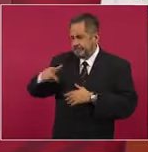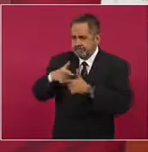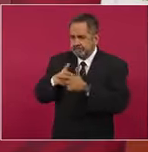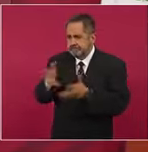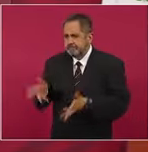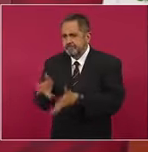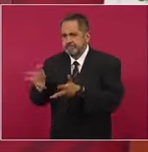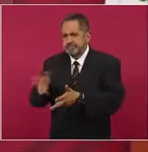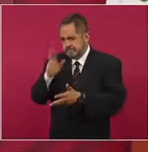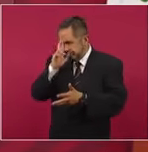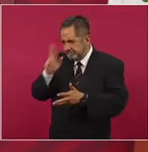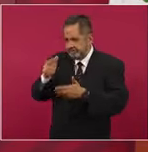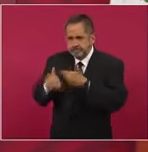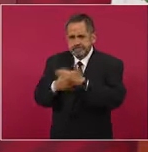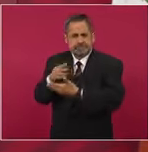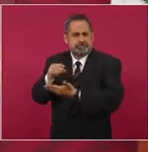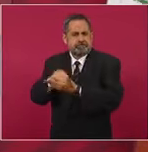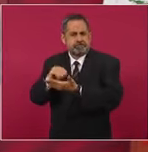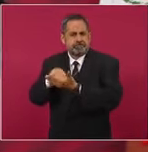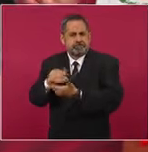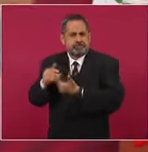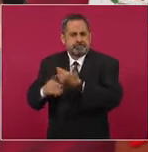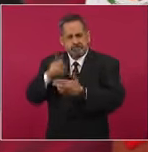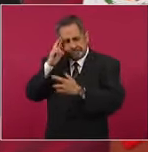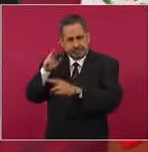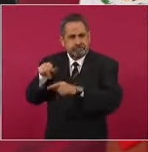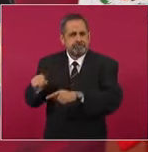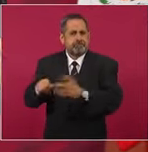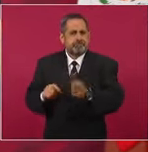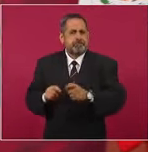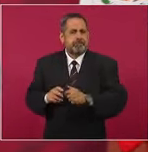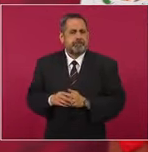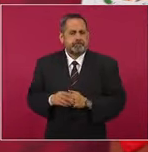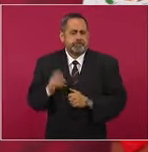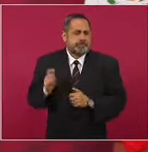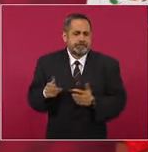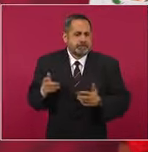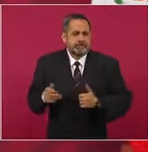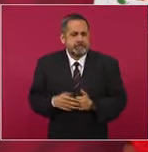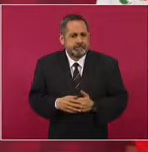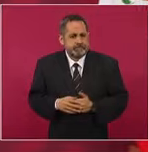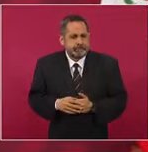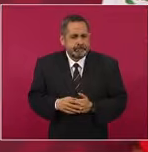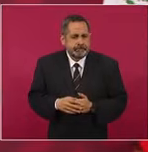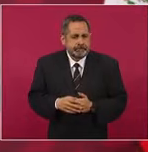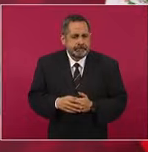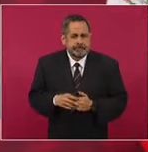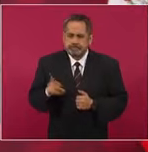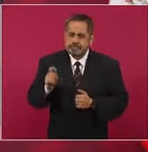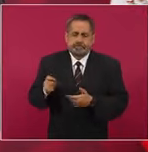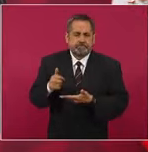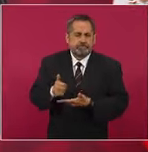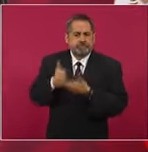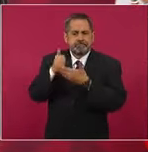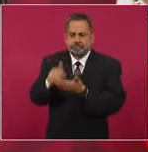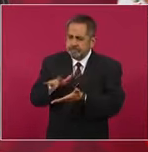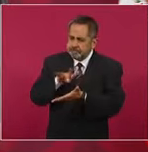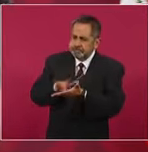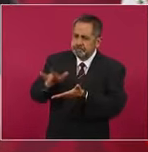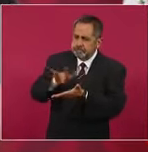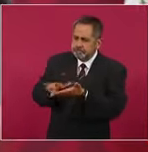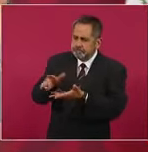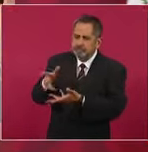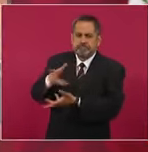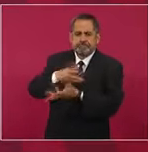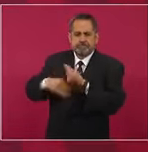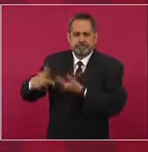respetando. ¿Y esto qué significa? Ayuda, apoyo, nada